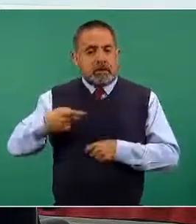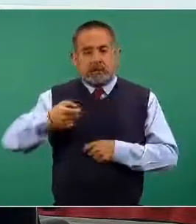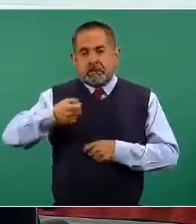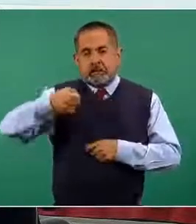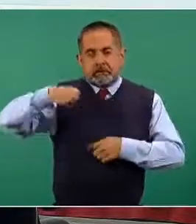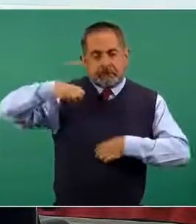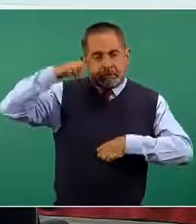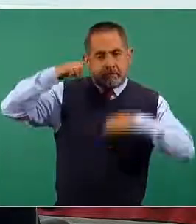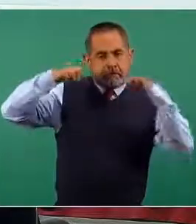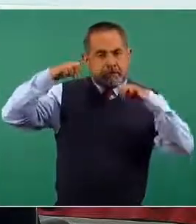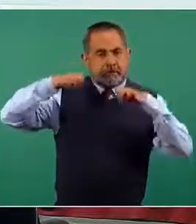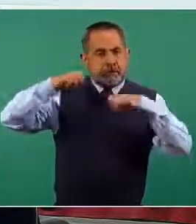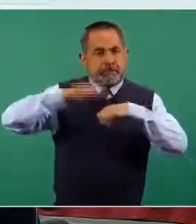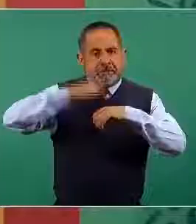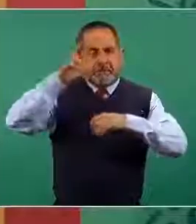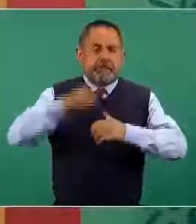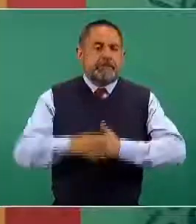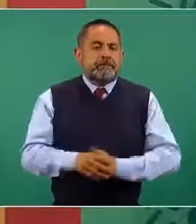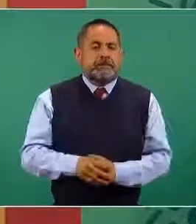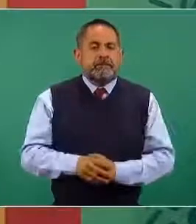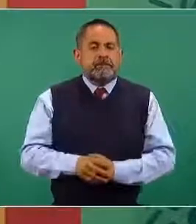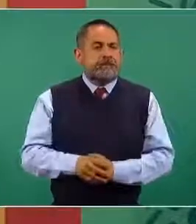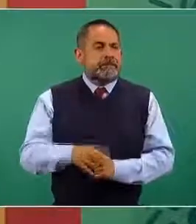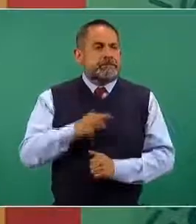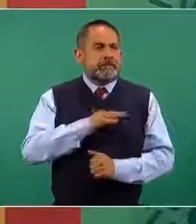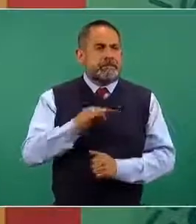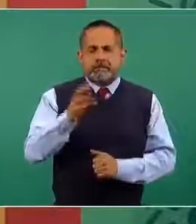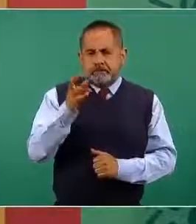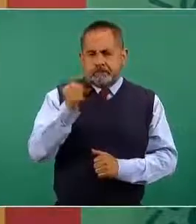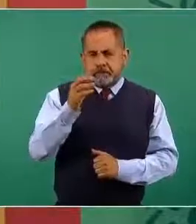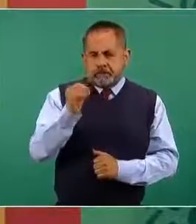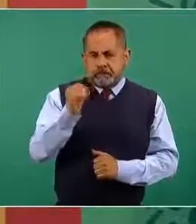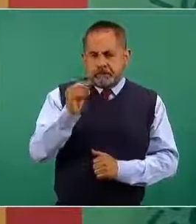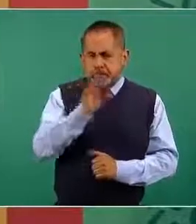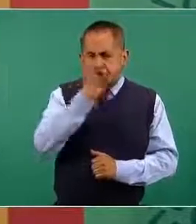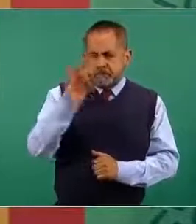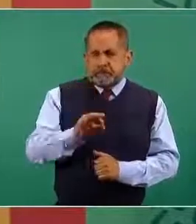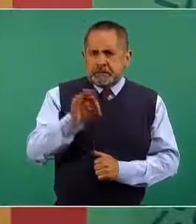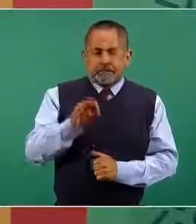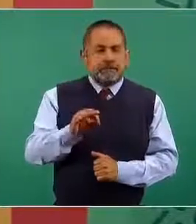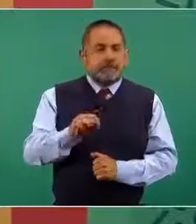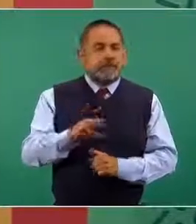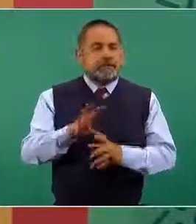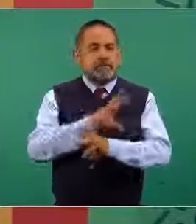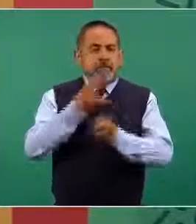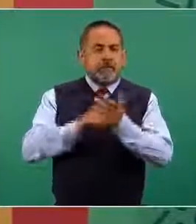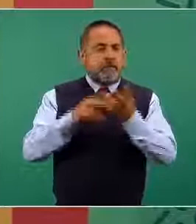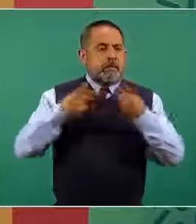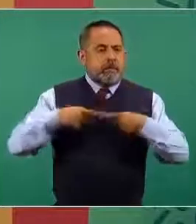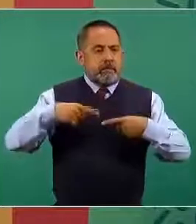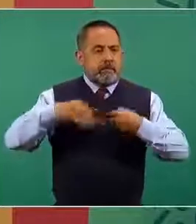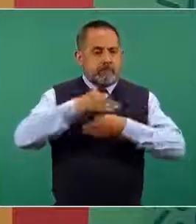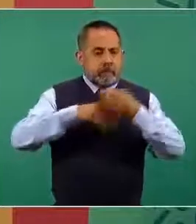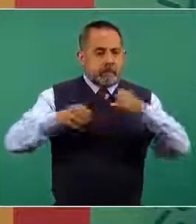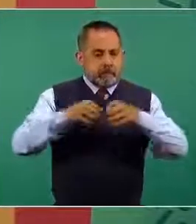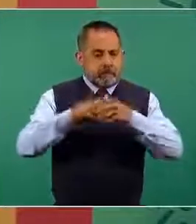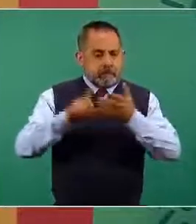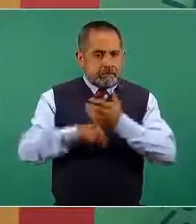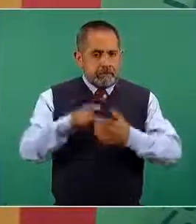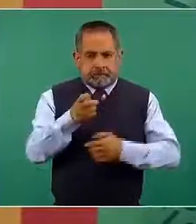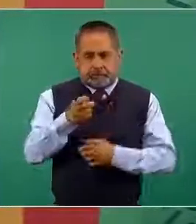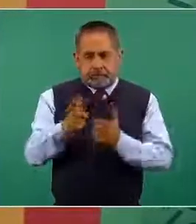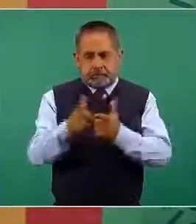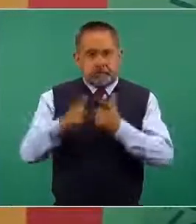alrededor del 9% del total de personas adultas mayores de este grupo